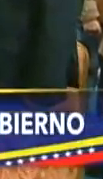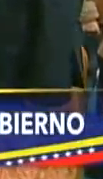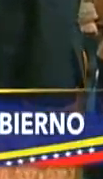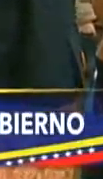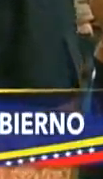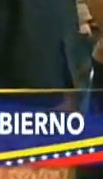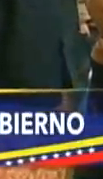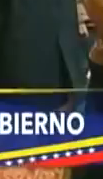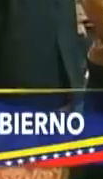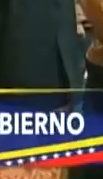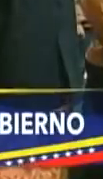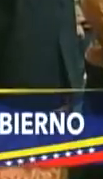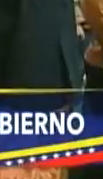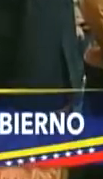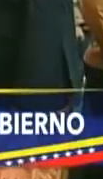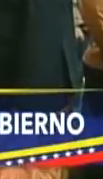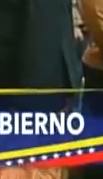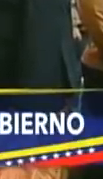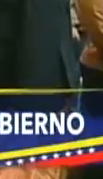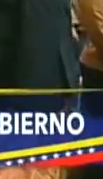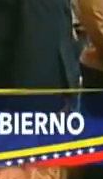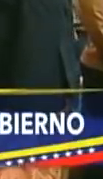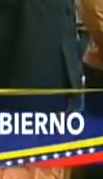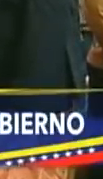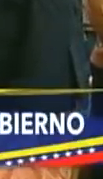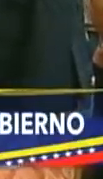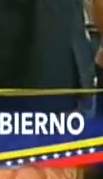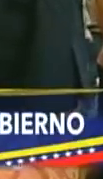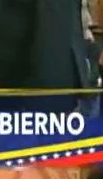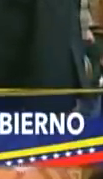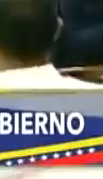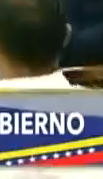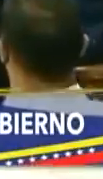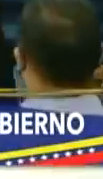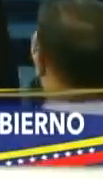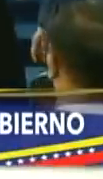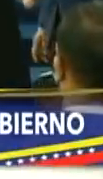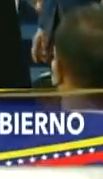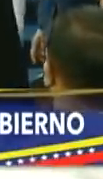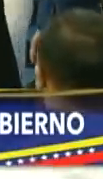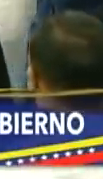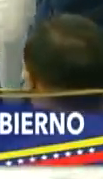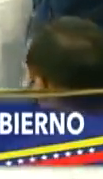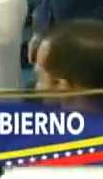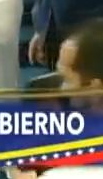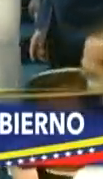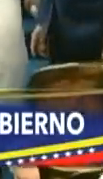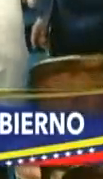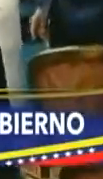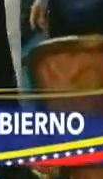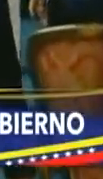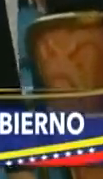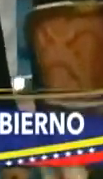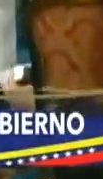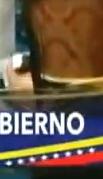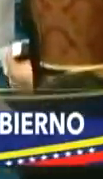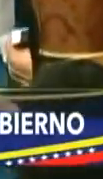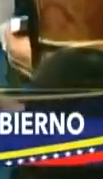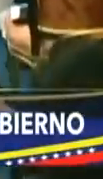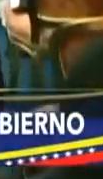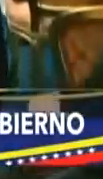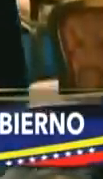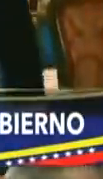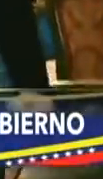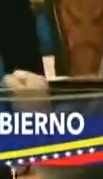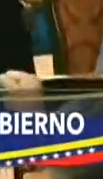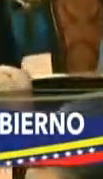de la Casa Blanca y de los imperios decadentes europeos. El presidente Nicolás Maduro siempre ha llamado al diálogo fecundo, al diálogo sincero.